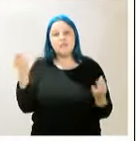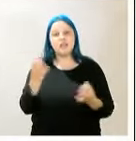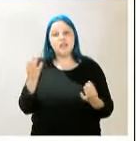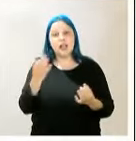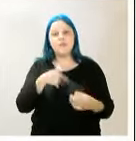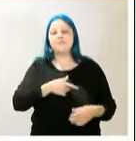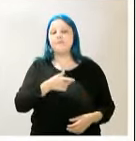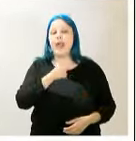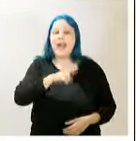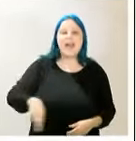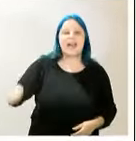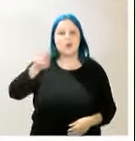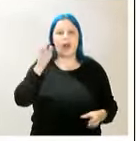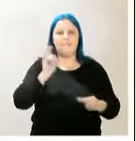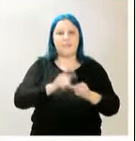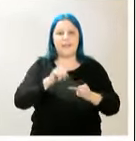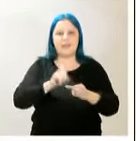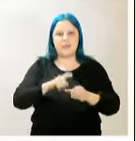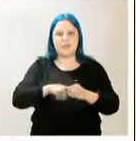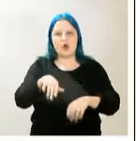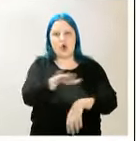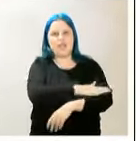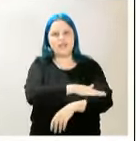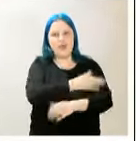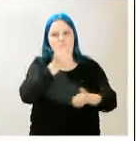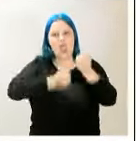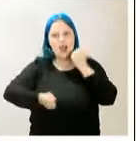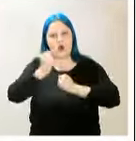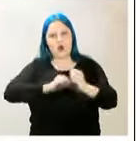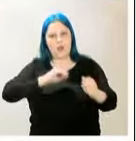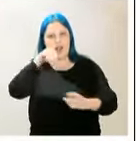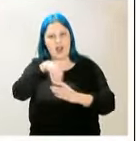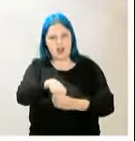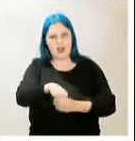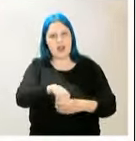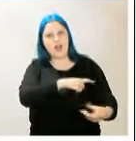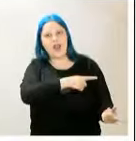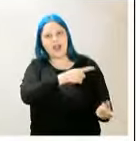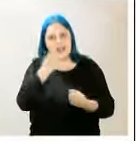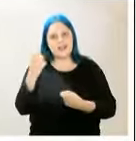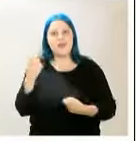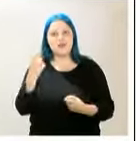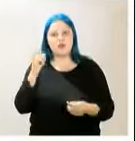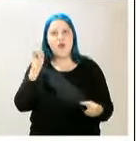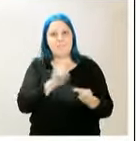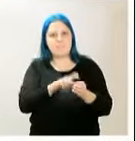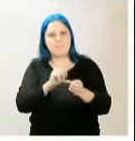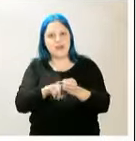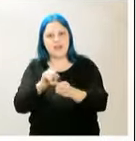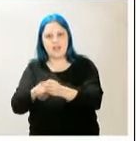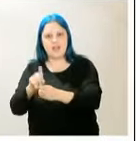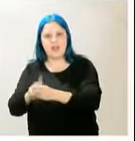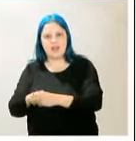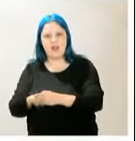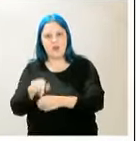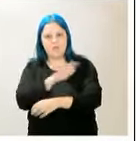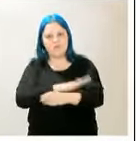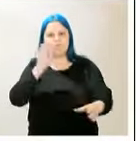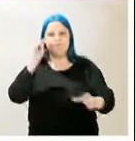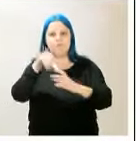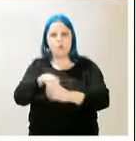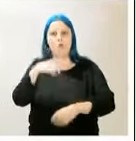participación del Estado en la economía y necesitamos recuperar, desde luego, la participación del Estado en la banca.